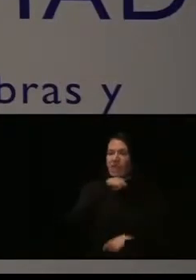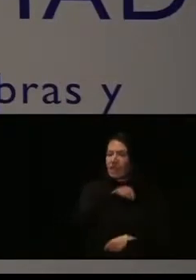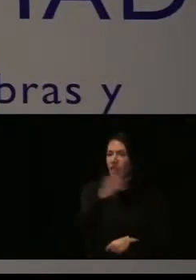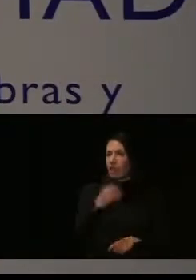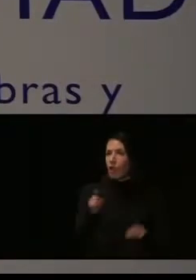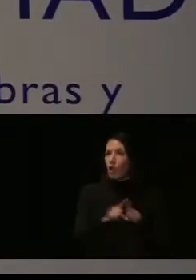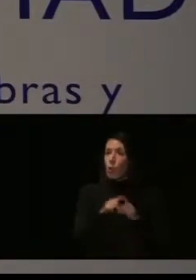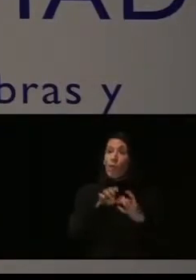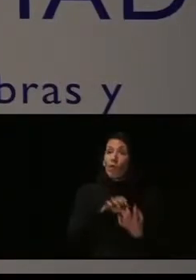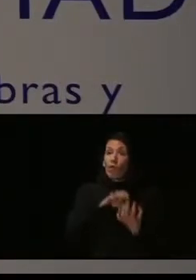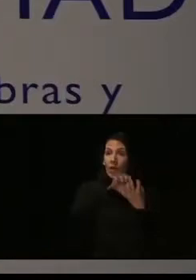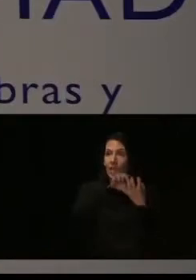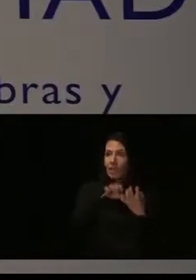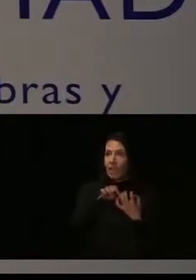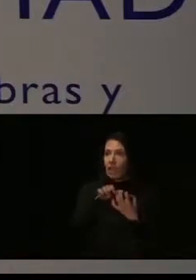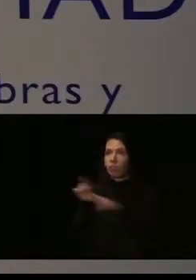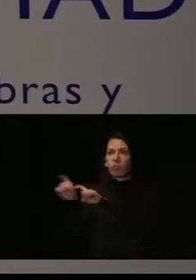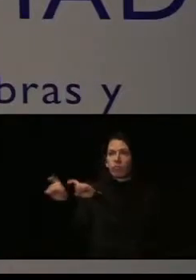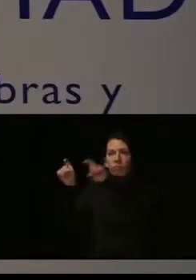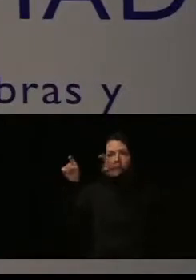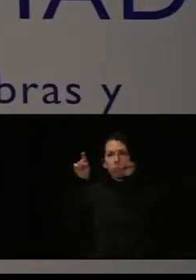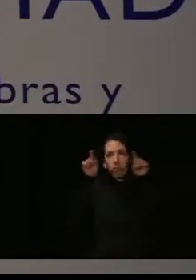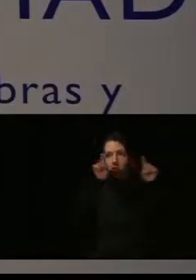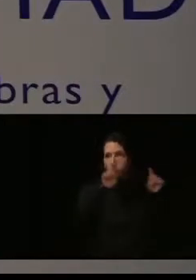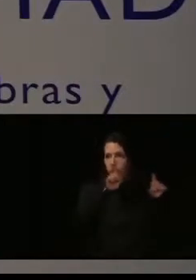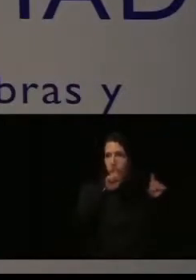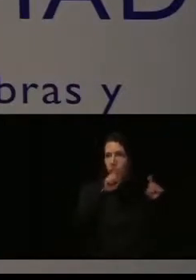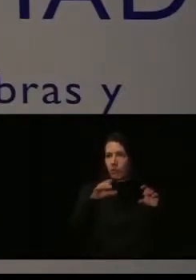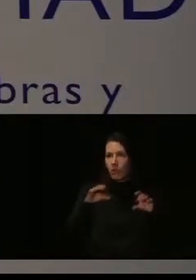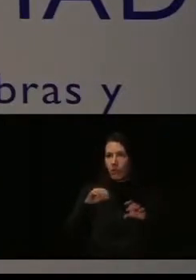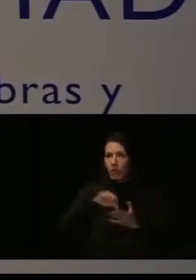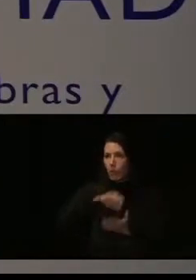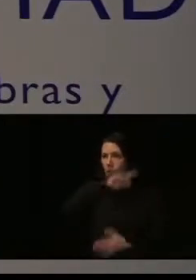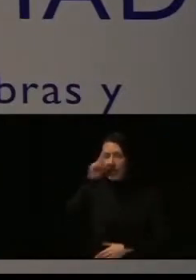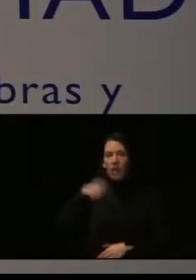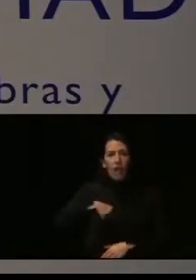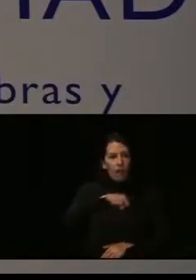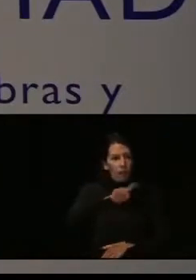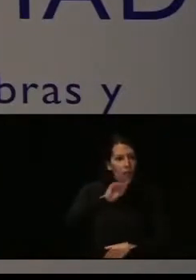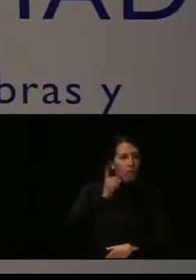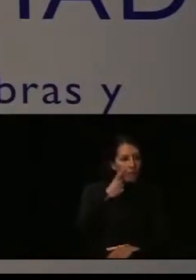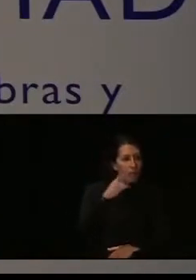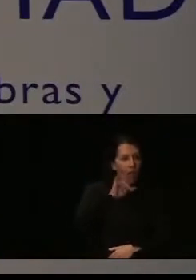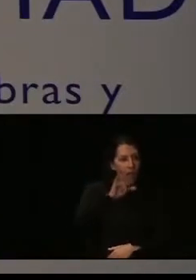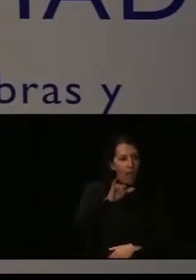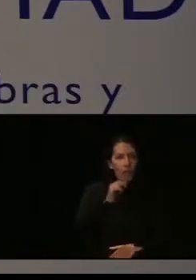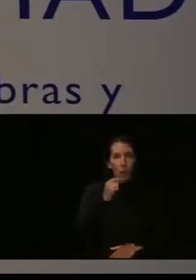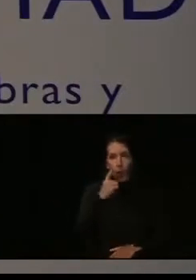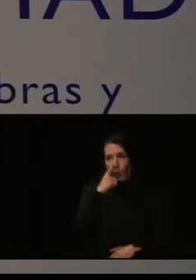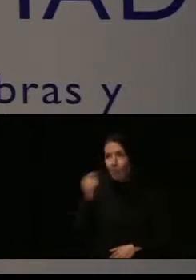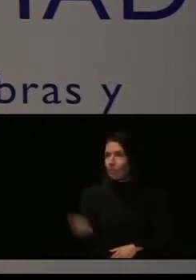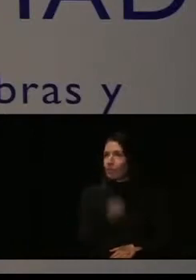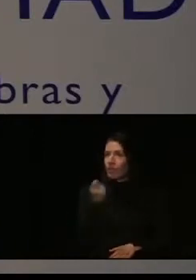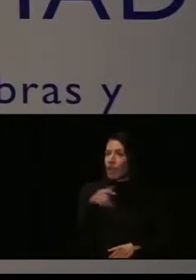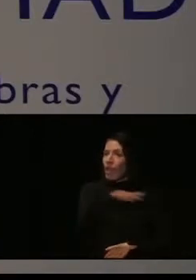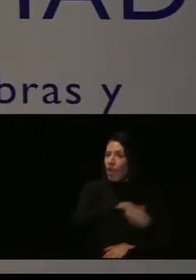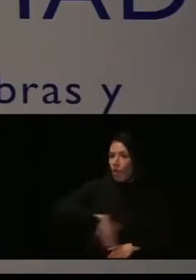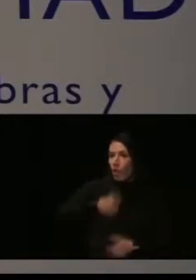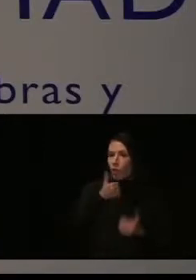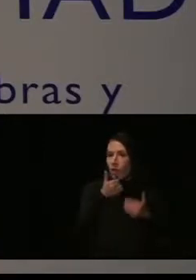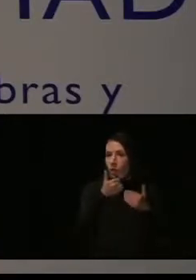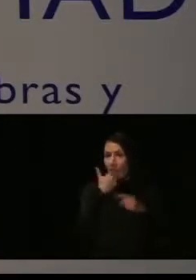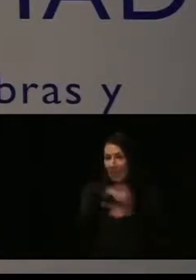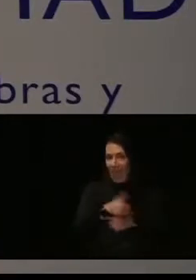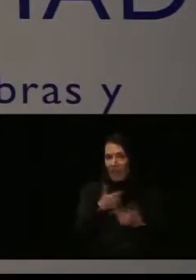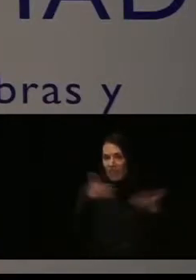decías, una furgoneta que se desplaza por los territorios donde se detecta el ejercicio de la prostitución, tanto en medio abierto, decir, tanto